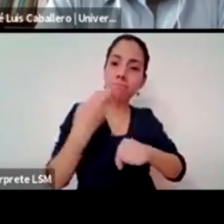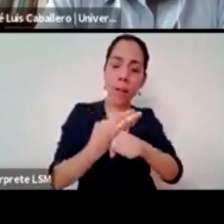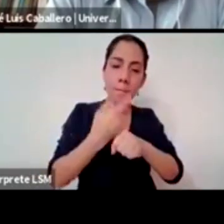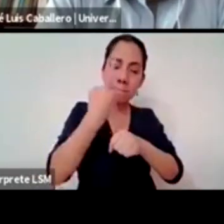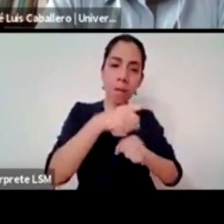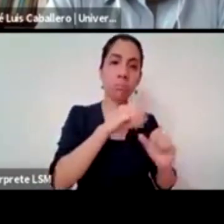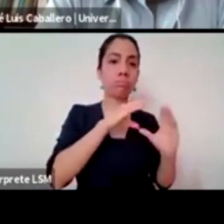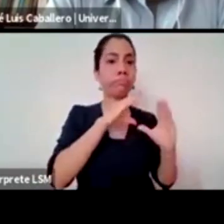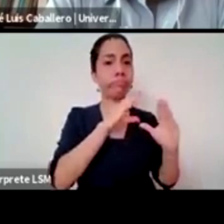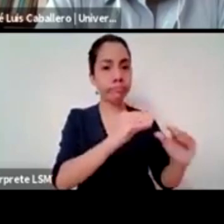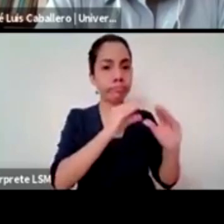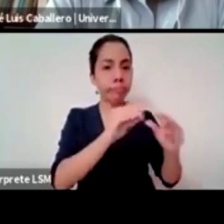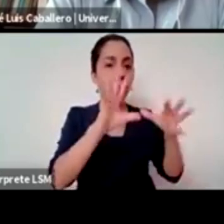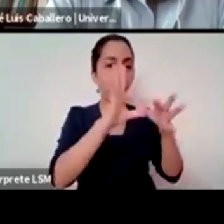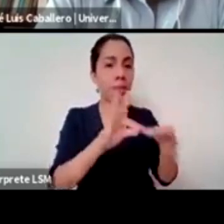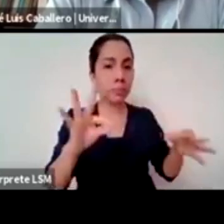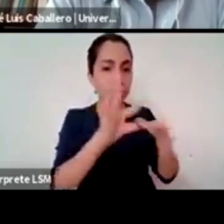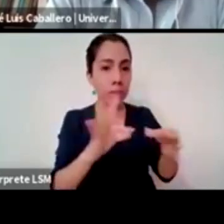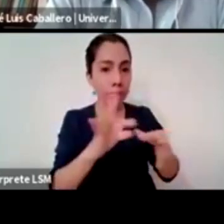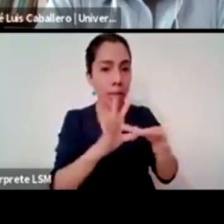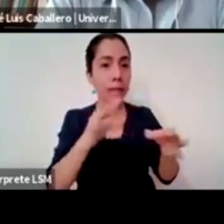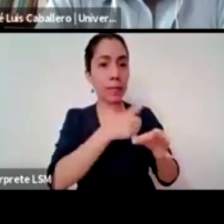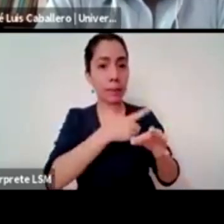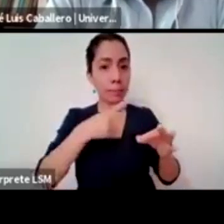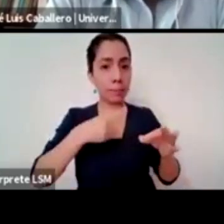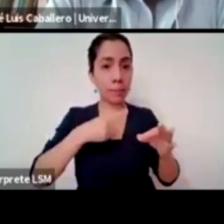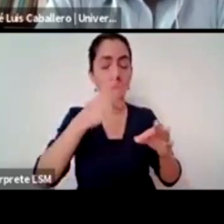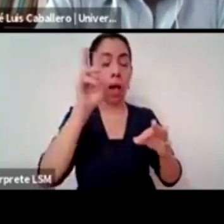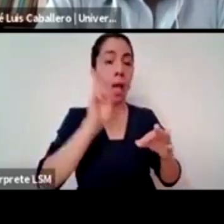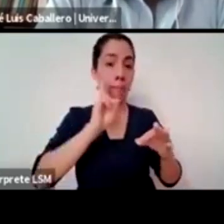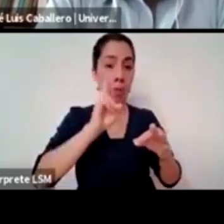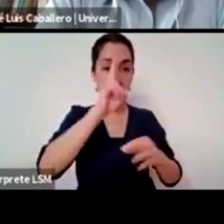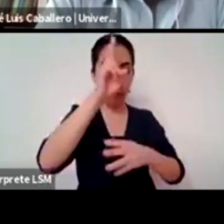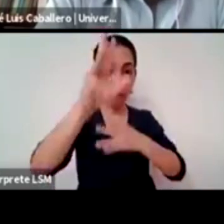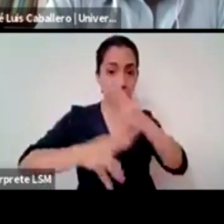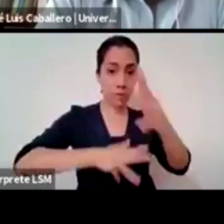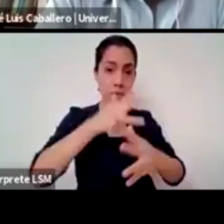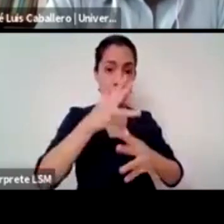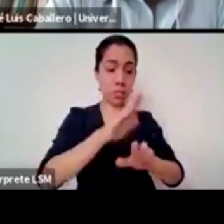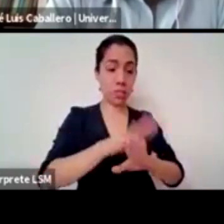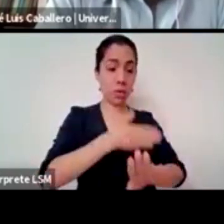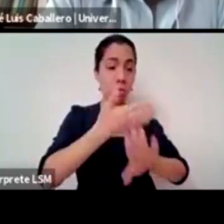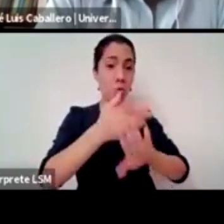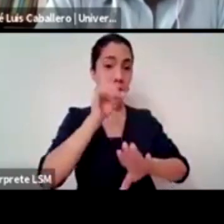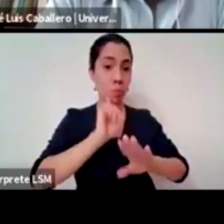para abordar la violencia de este género la violencia generalizada